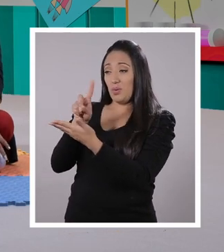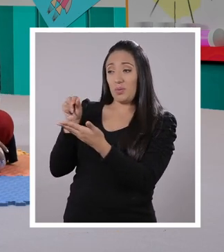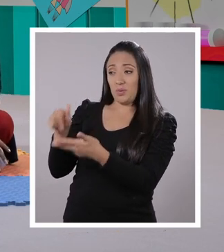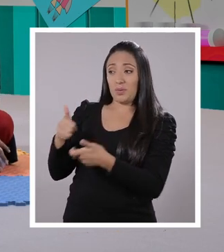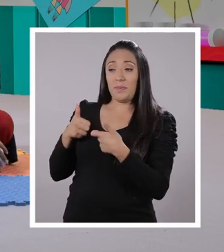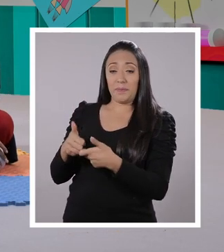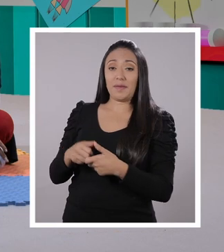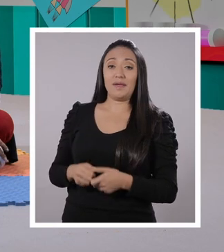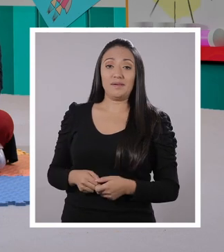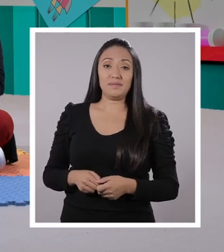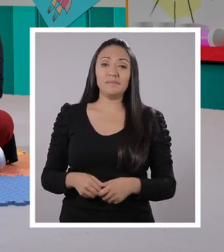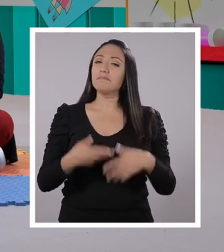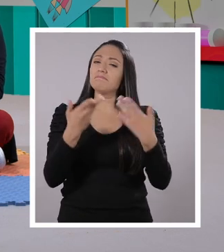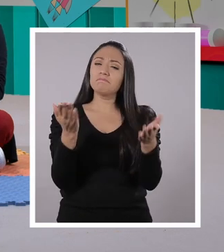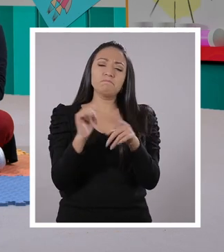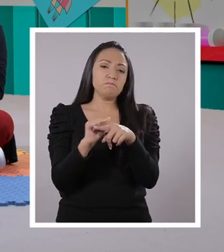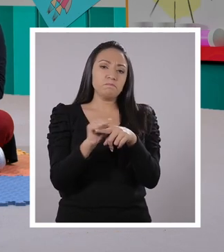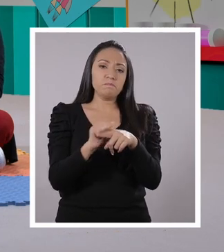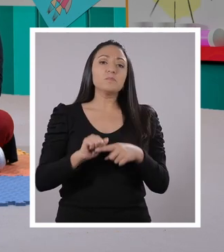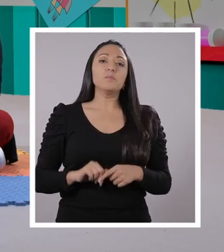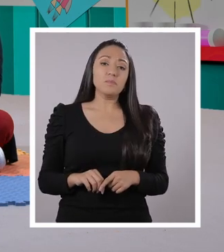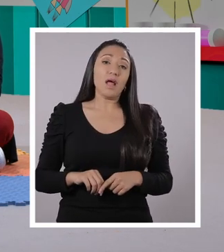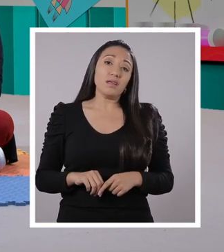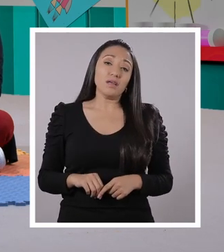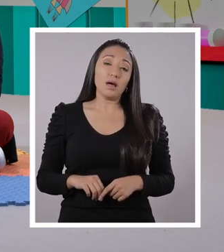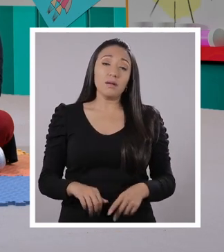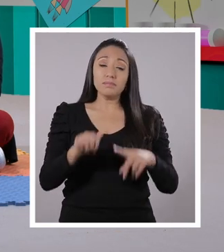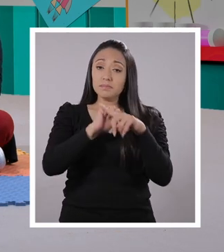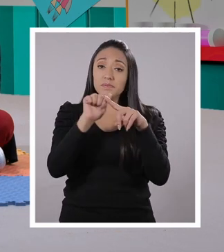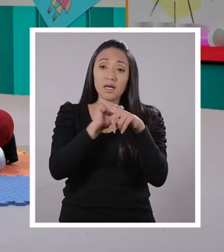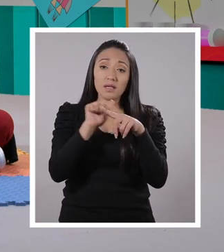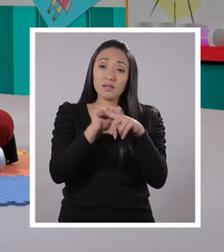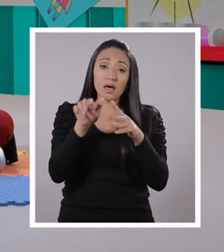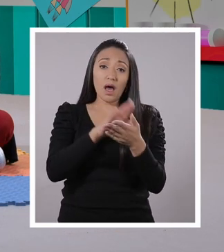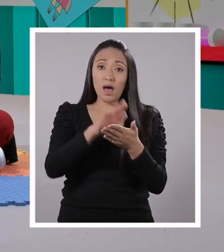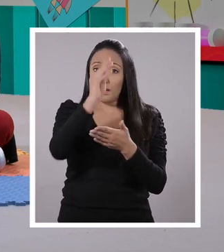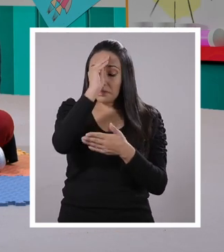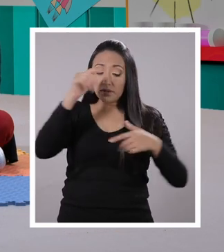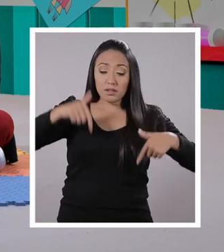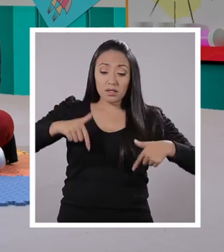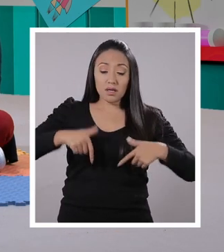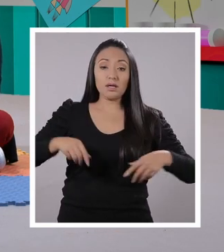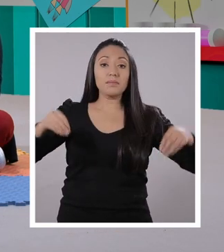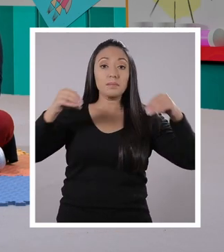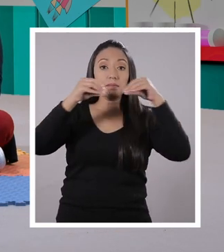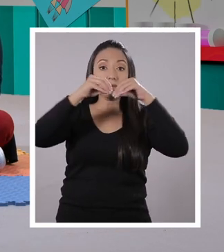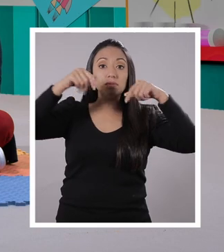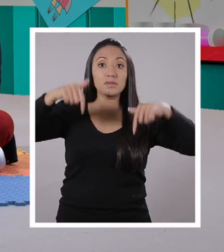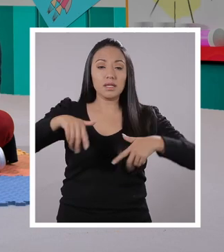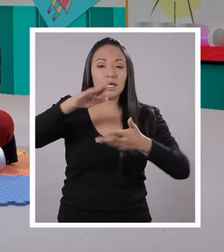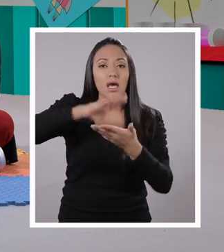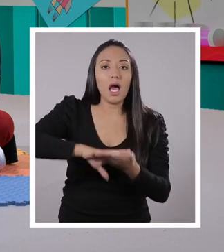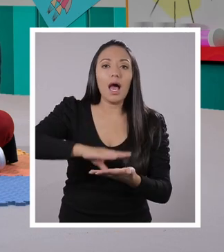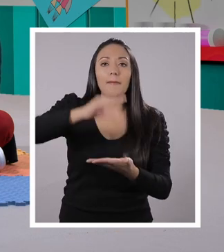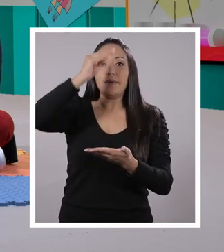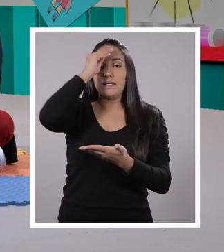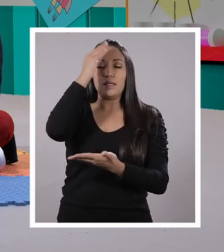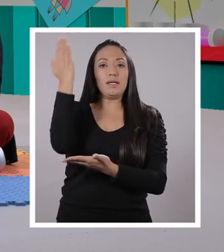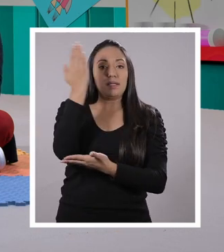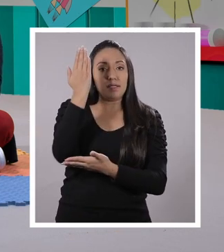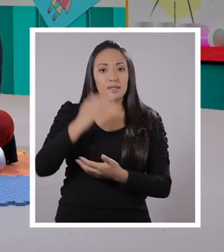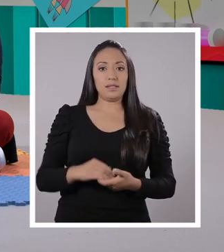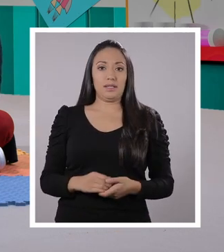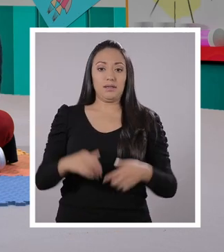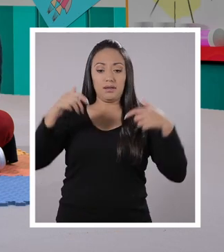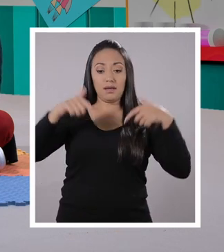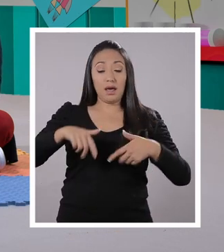maestro genial. Hay que practicar, hay que practicar, porque podemos aprender. Y más aquí en este programa, ¿qué es? Aprender la tele,